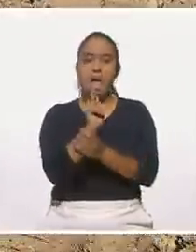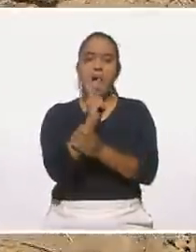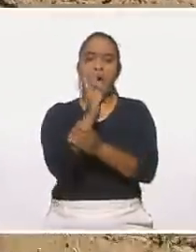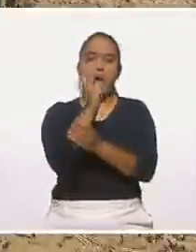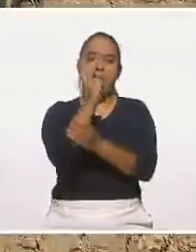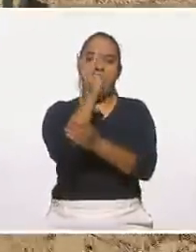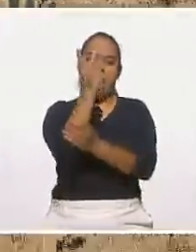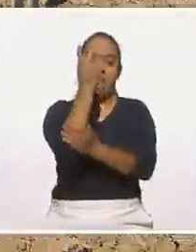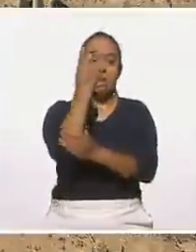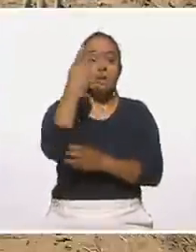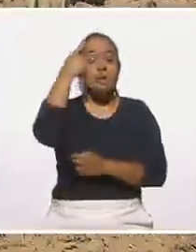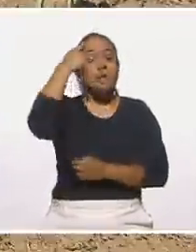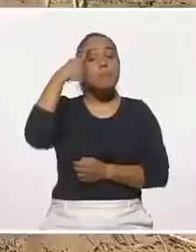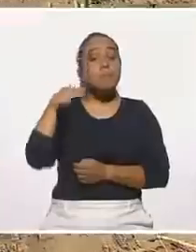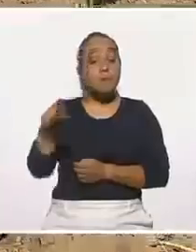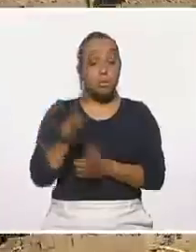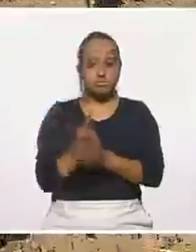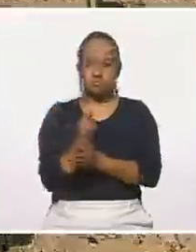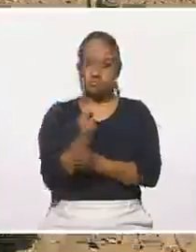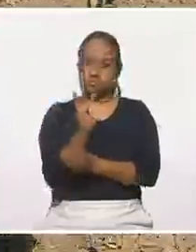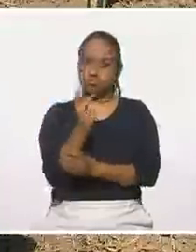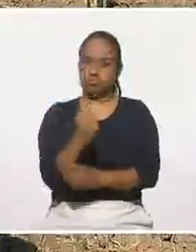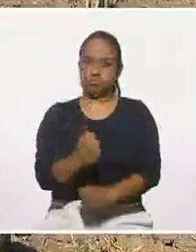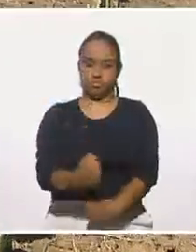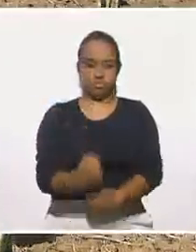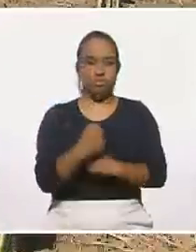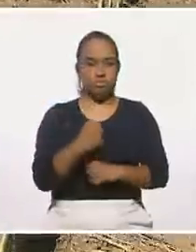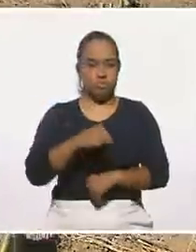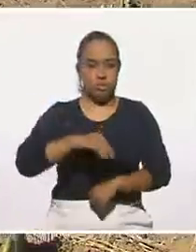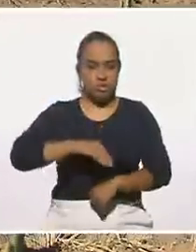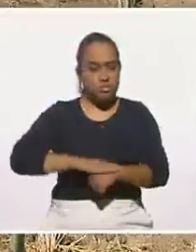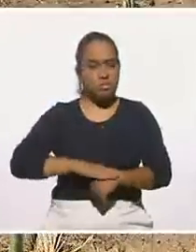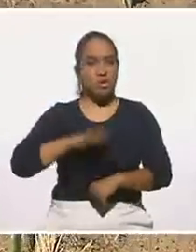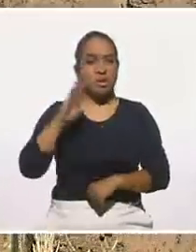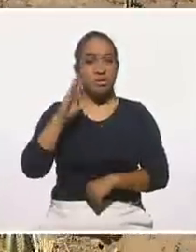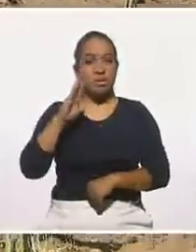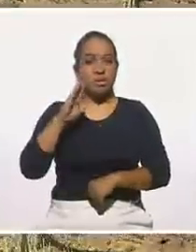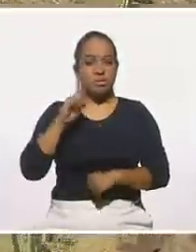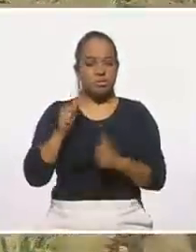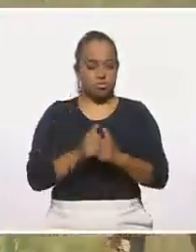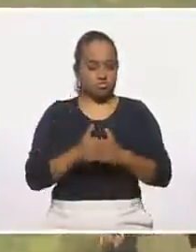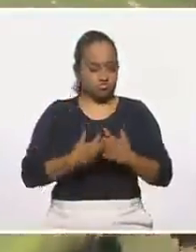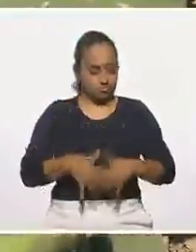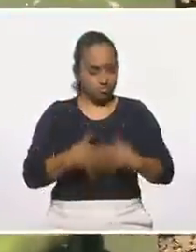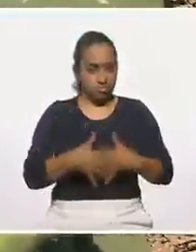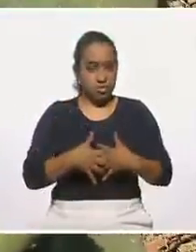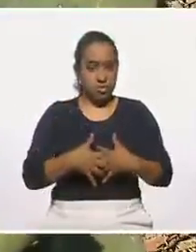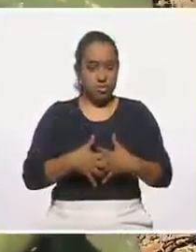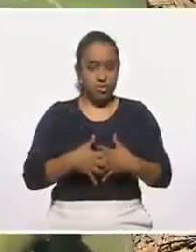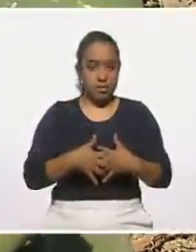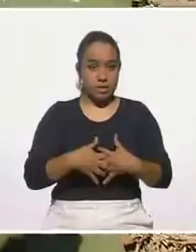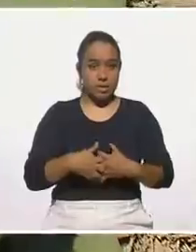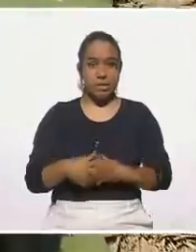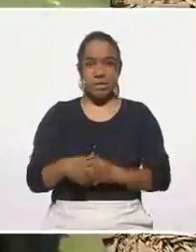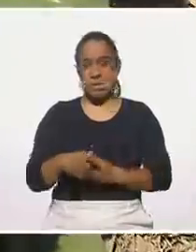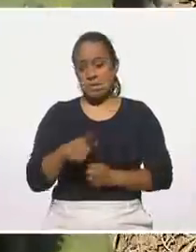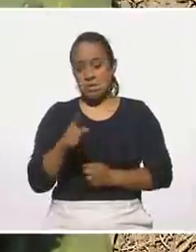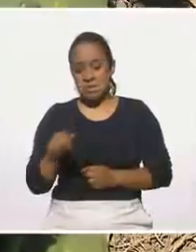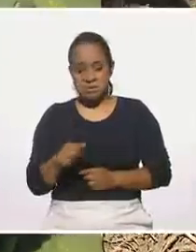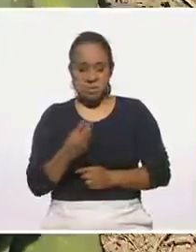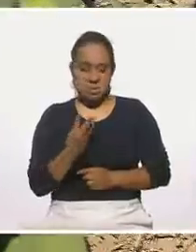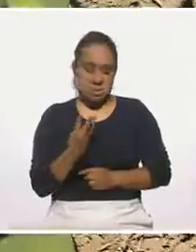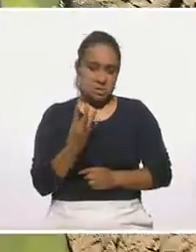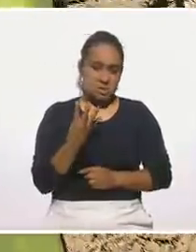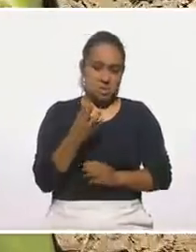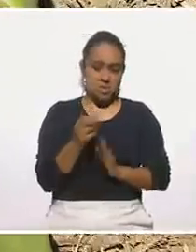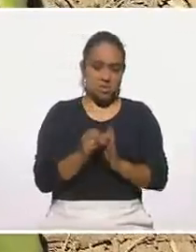planta vaya fortaleciéndose con más producción, y ya como a los 3, 4 meses,